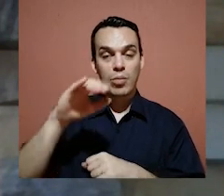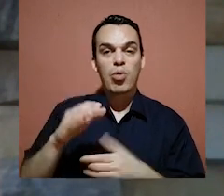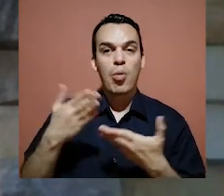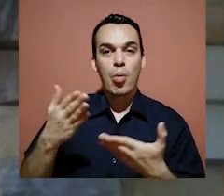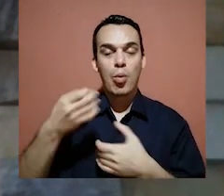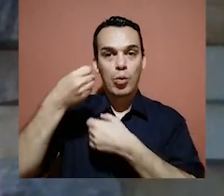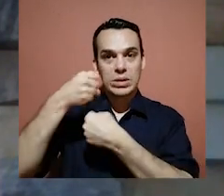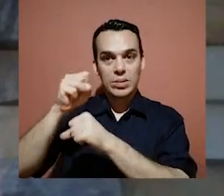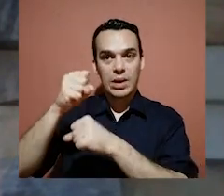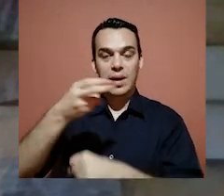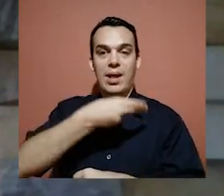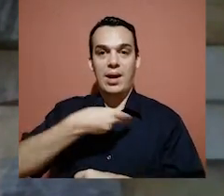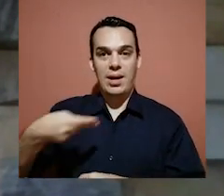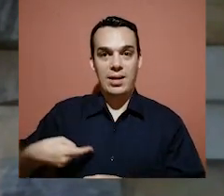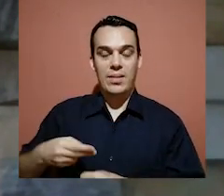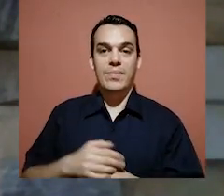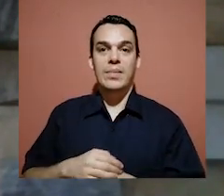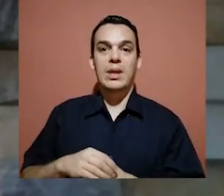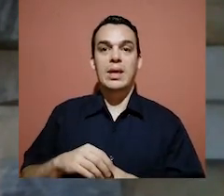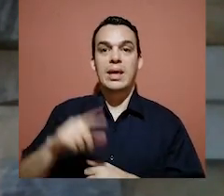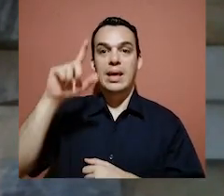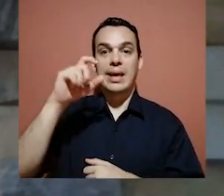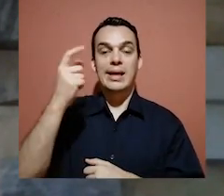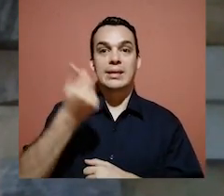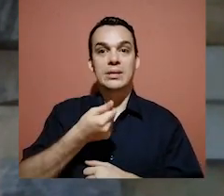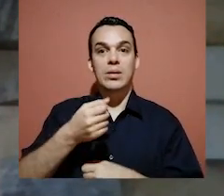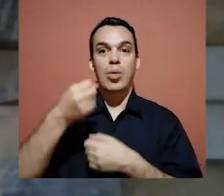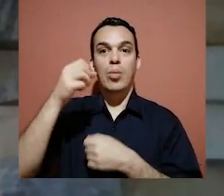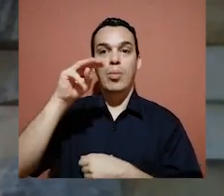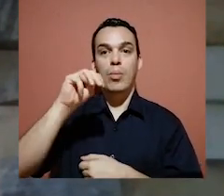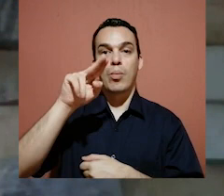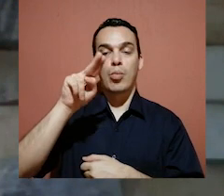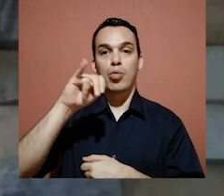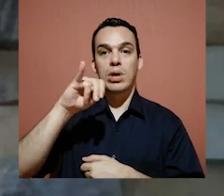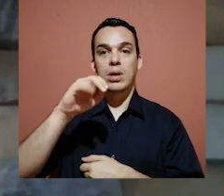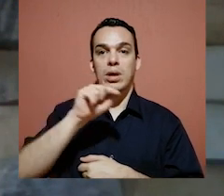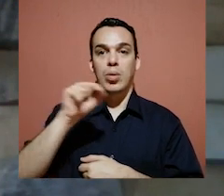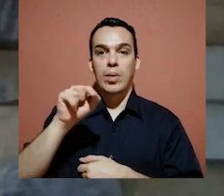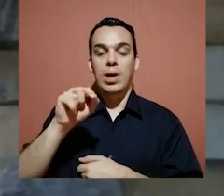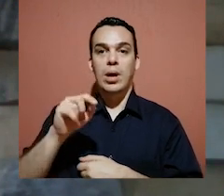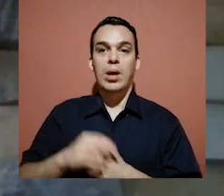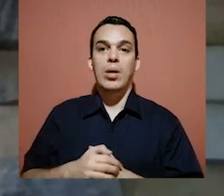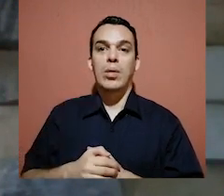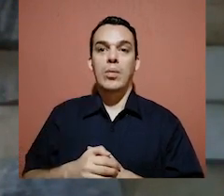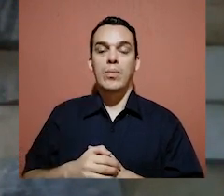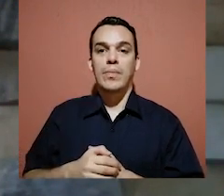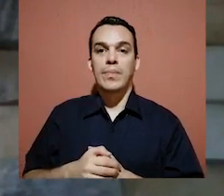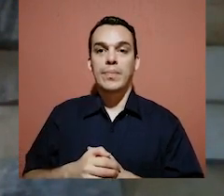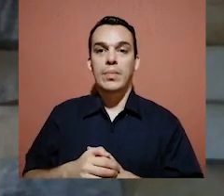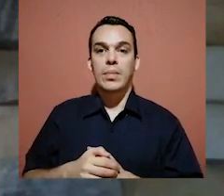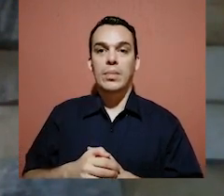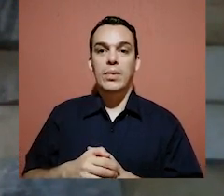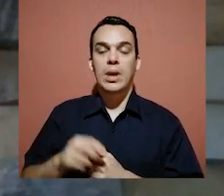de Facebook como Municipalidad de Heredia y en Instagram como muni-l. Nos